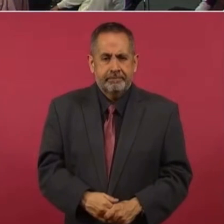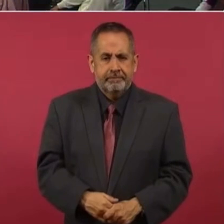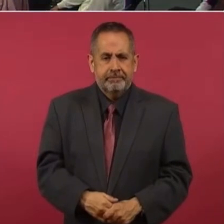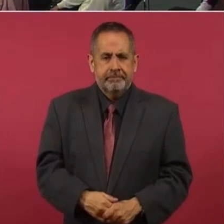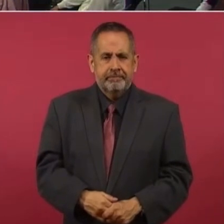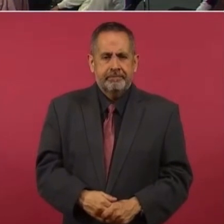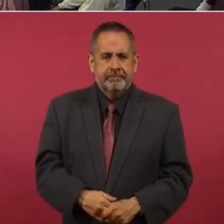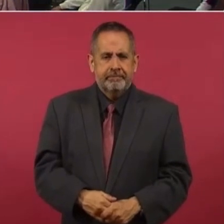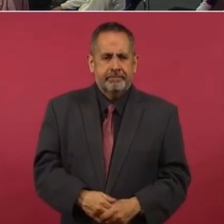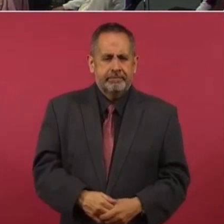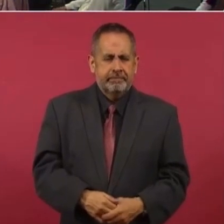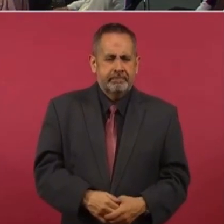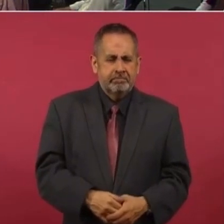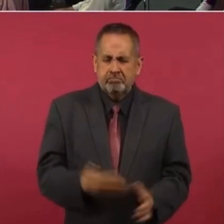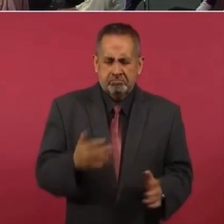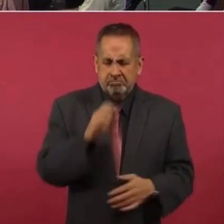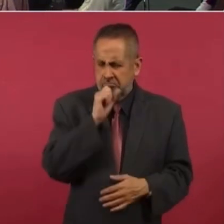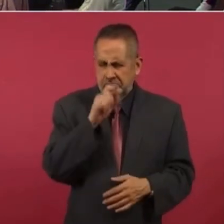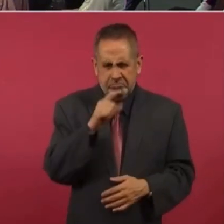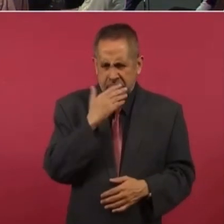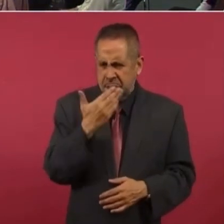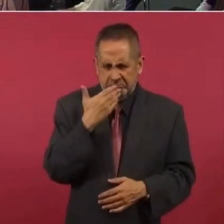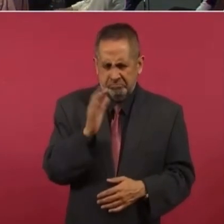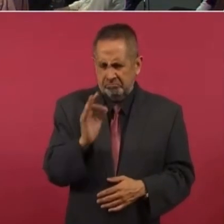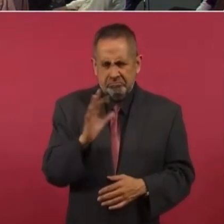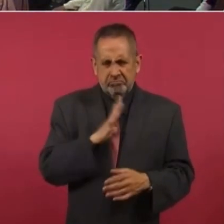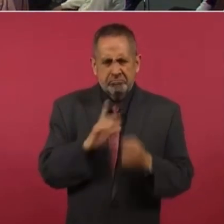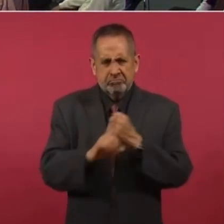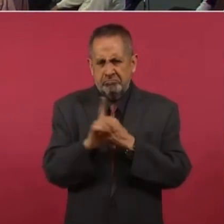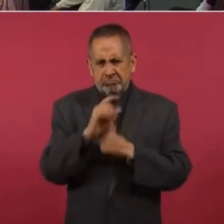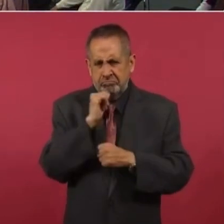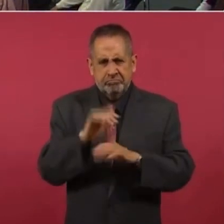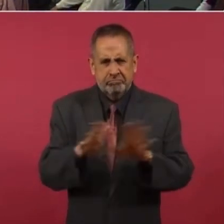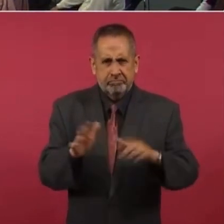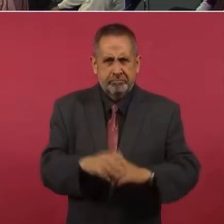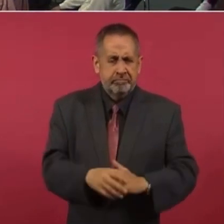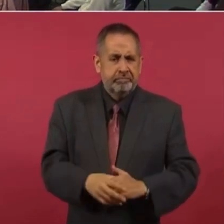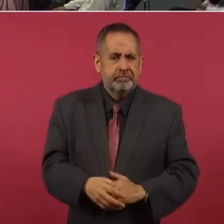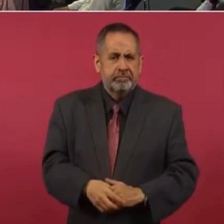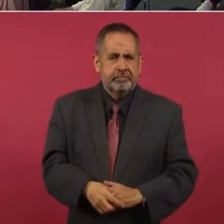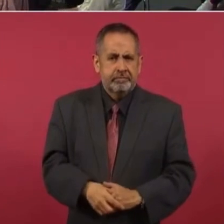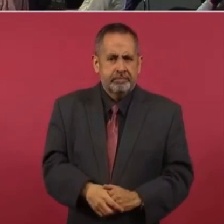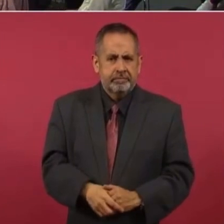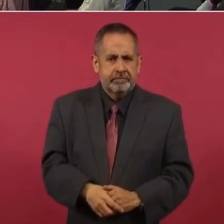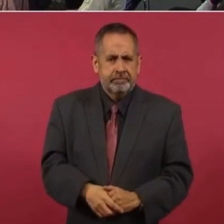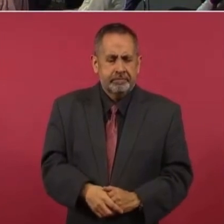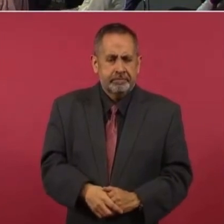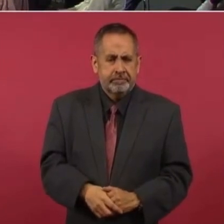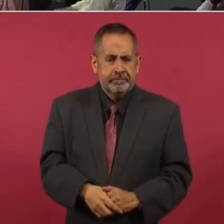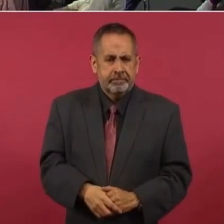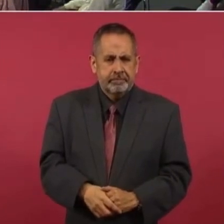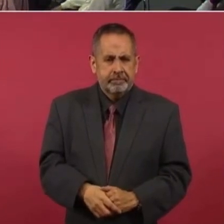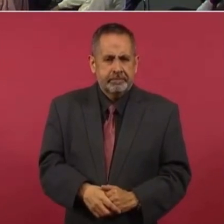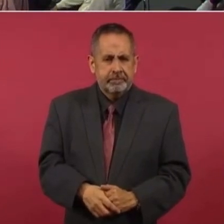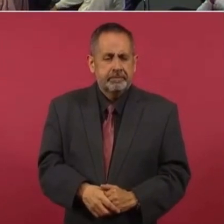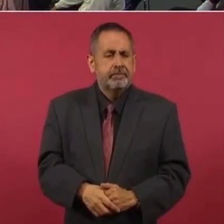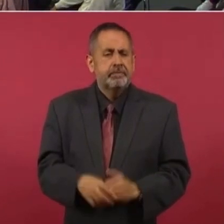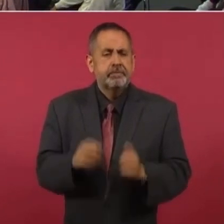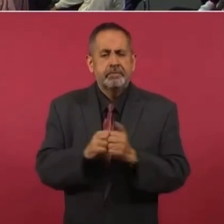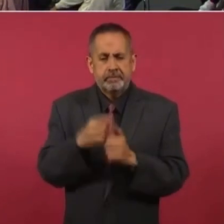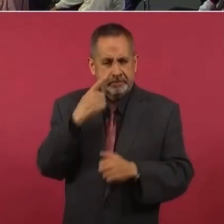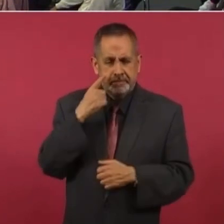También, bien, sin ningún problema, ahí, fíjense, con los campesinos,